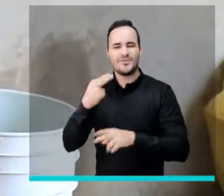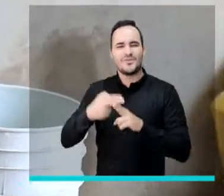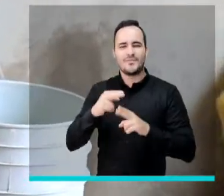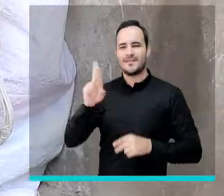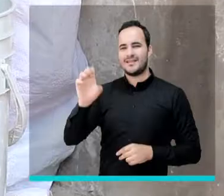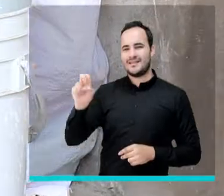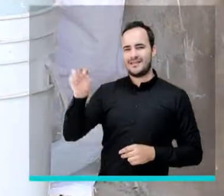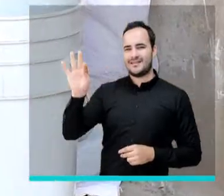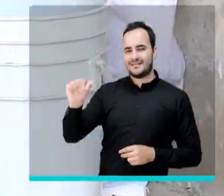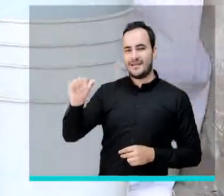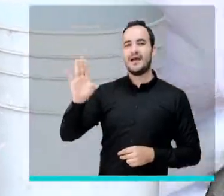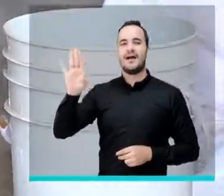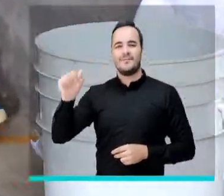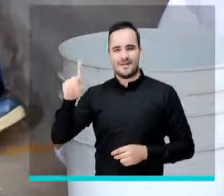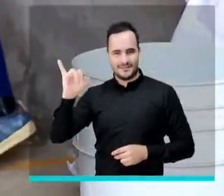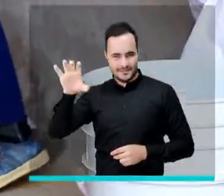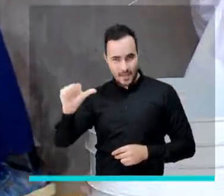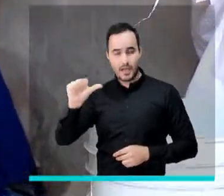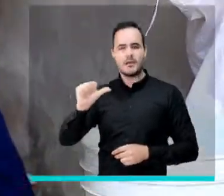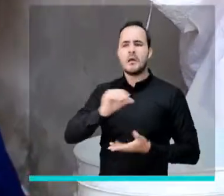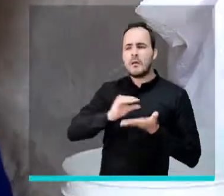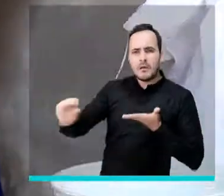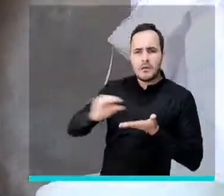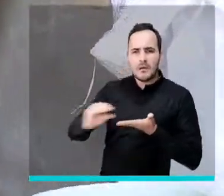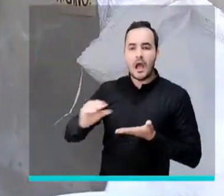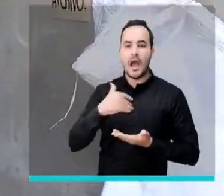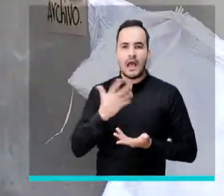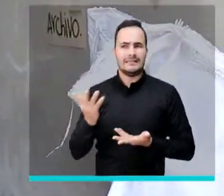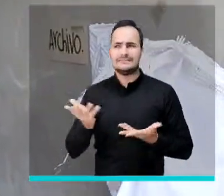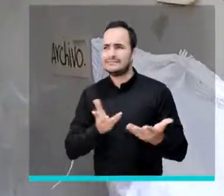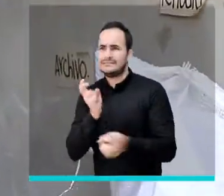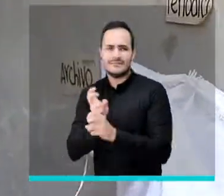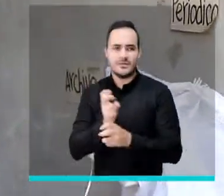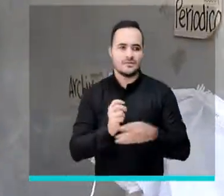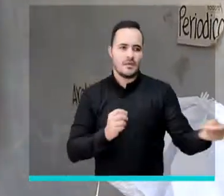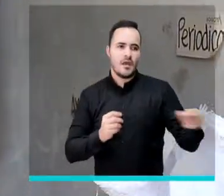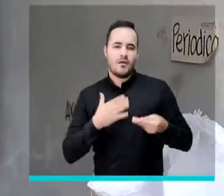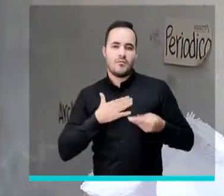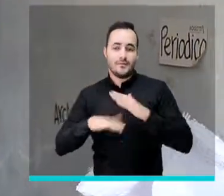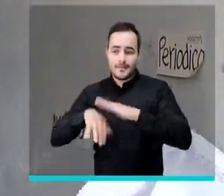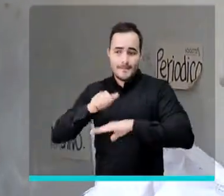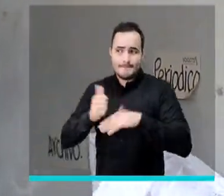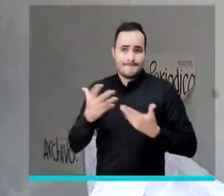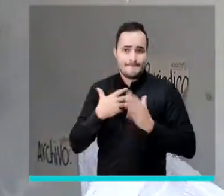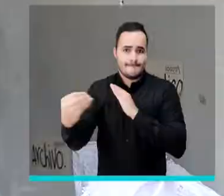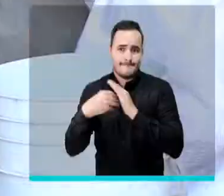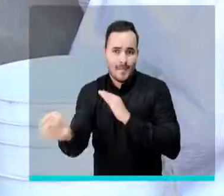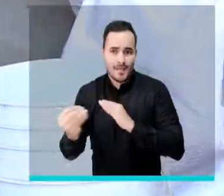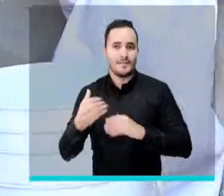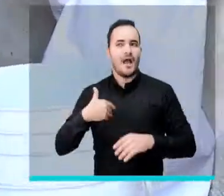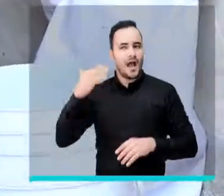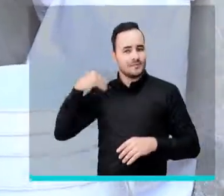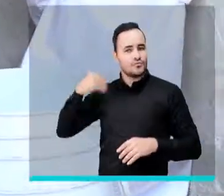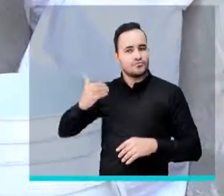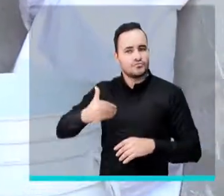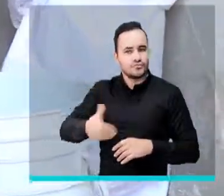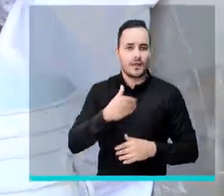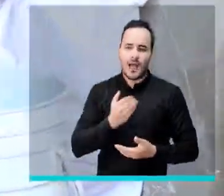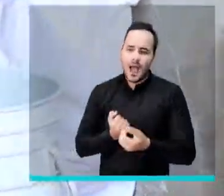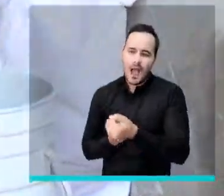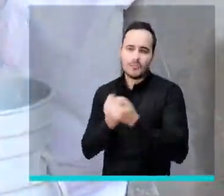meses, denominado renta básica, que les permitirá mitigar los impactos económicos actuales, complementar sus ingresos